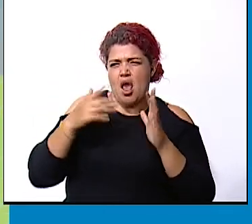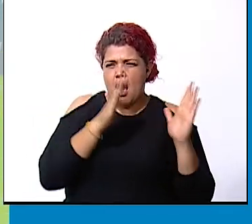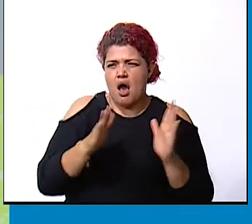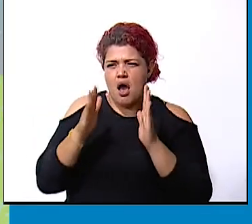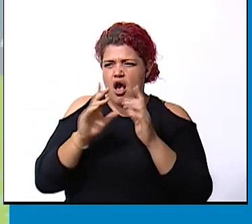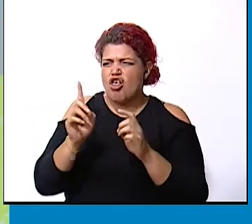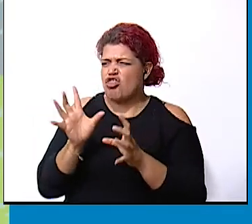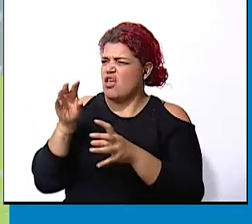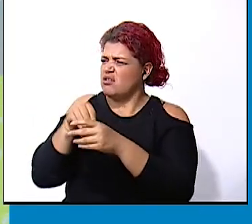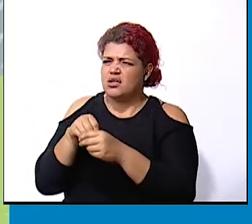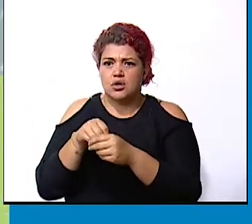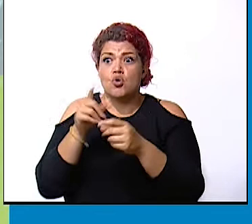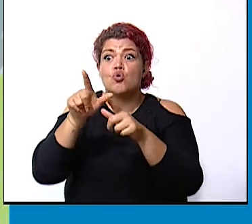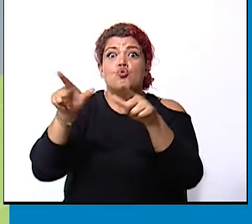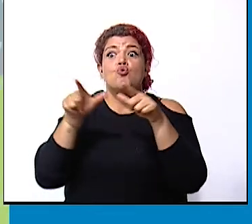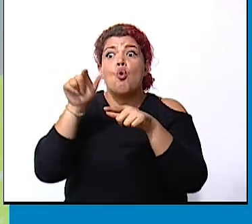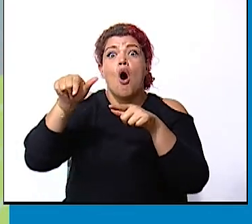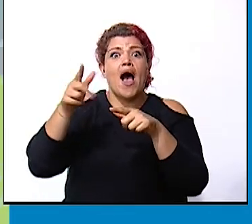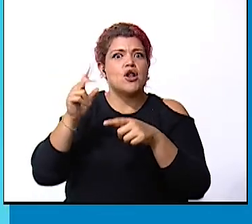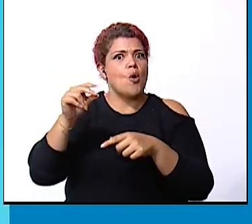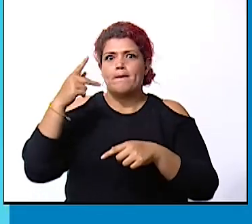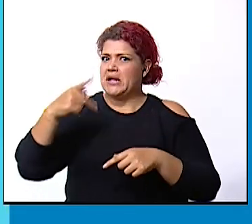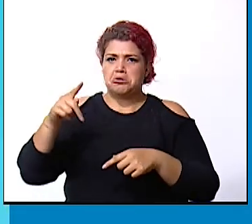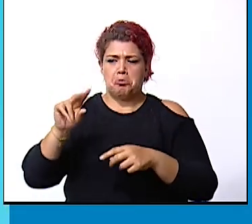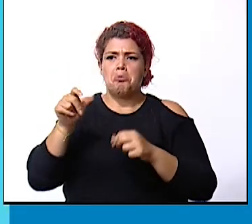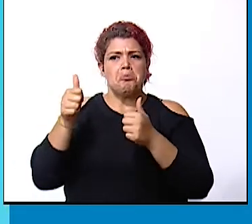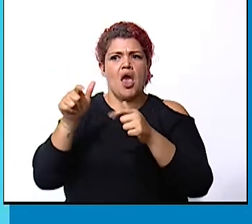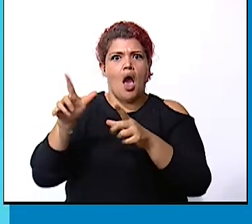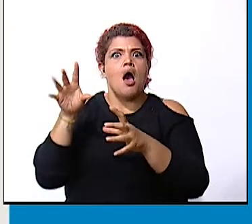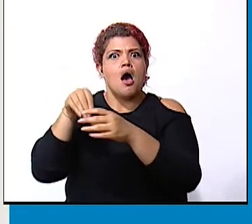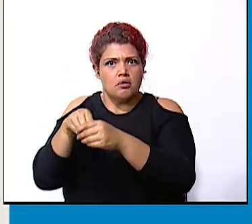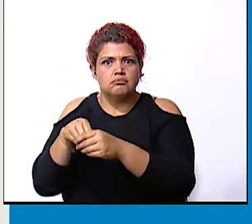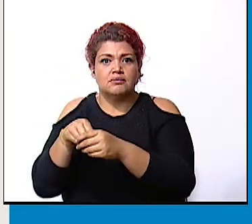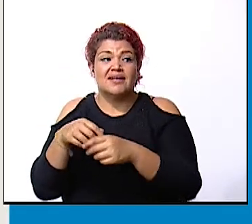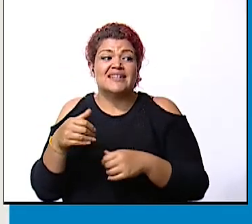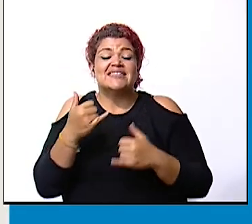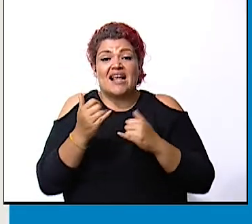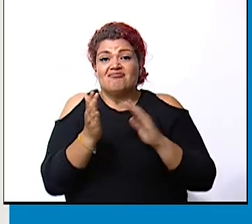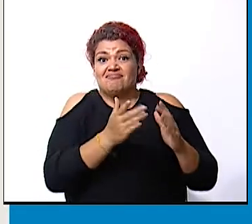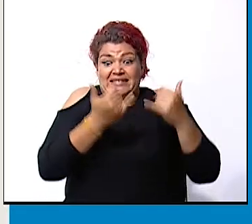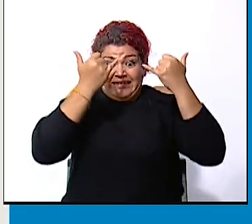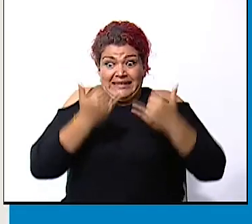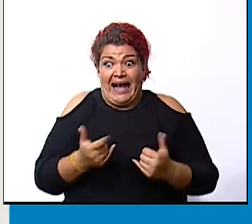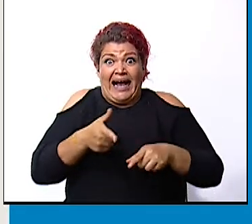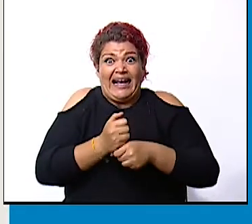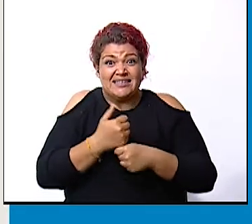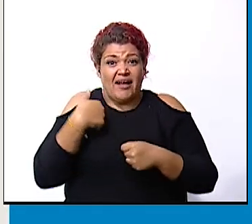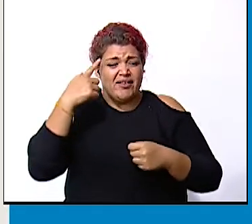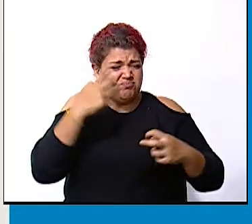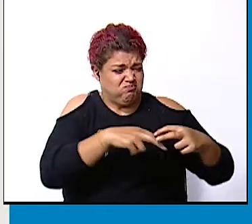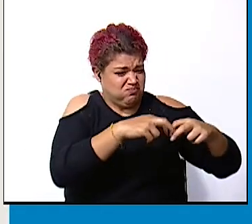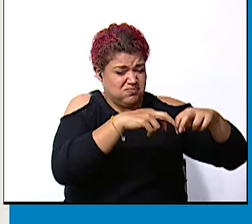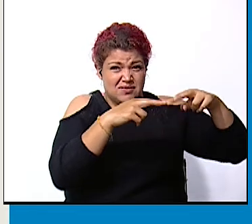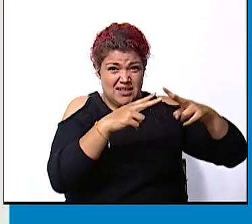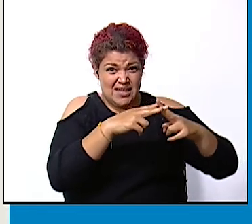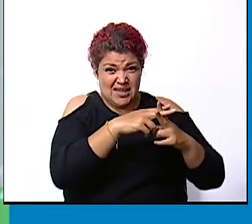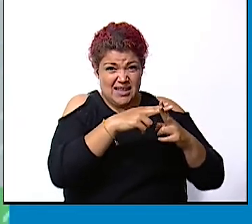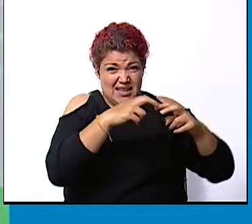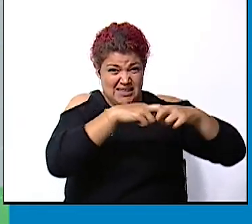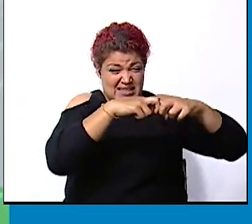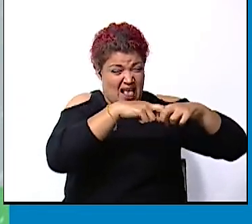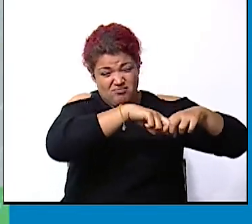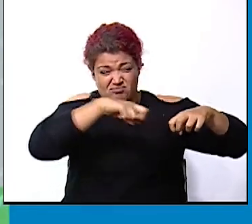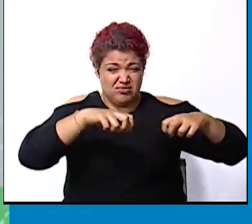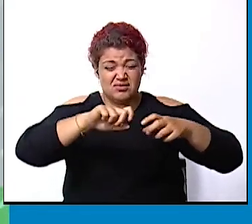amigos en albergues o zonas de bajo riesgo durante desconecta la electricidad y cierra la llave del gas